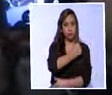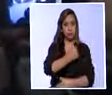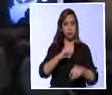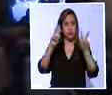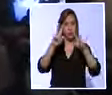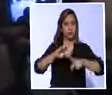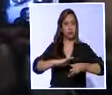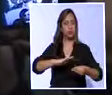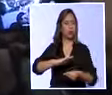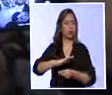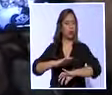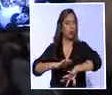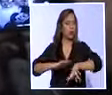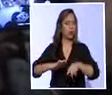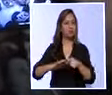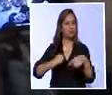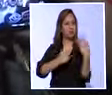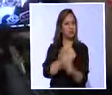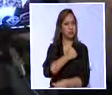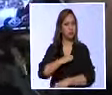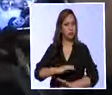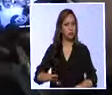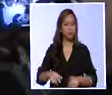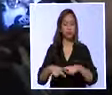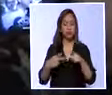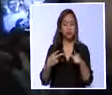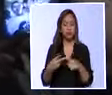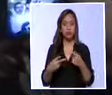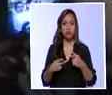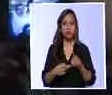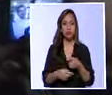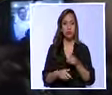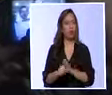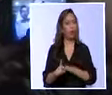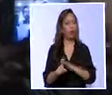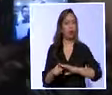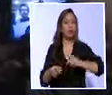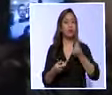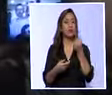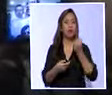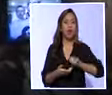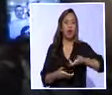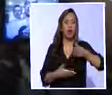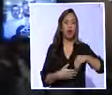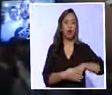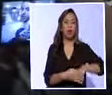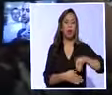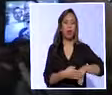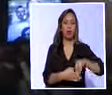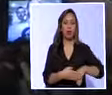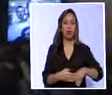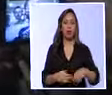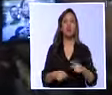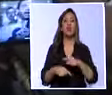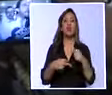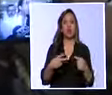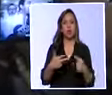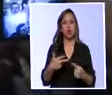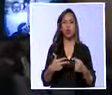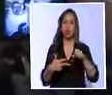peculado, otro sentenciado por enriquecimiento ilícito y otro tiene investigación de cohecho.